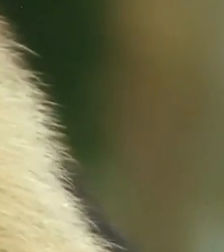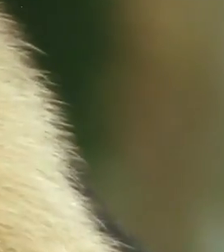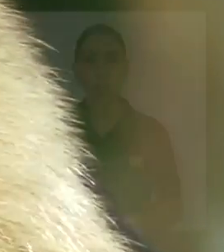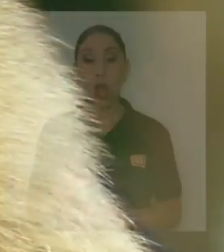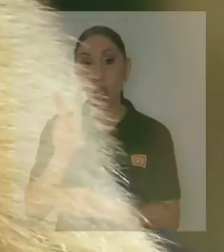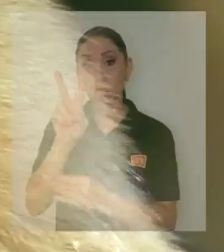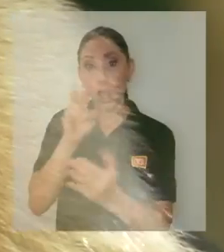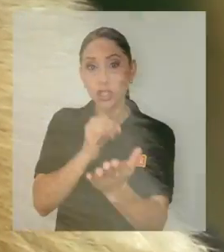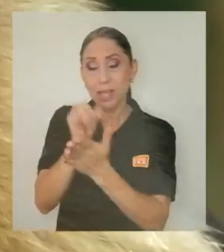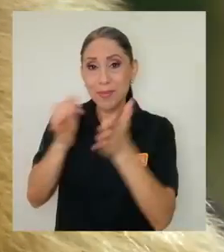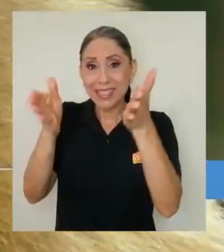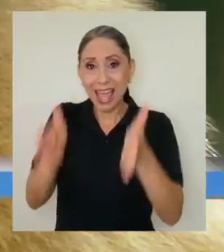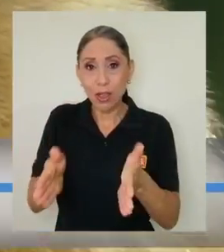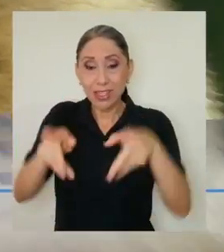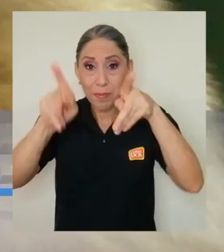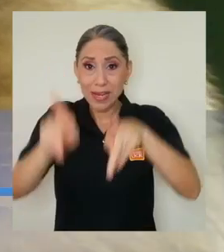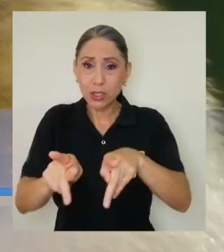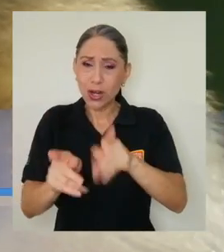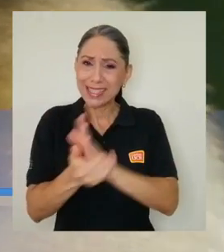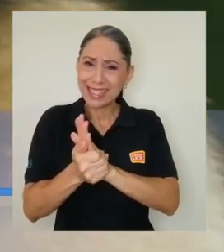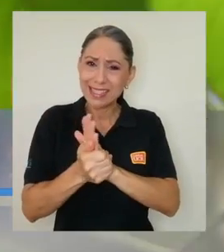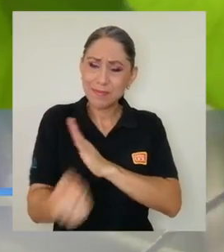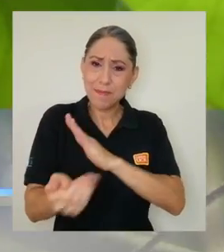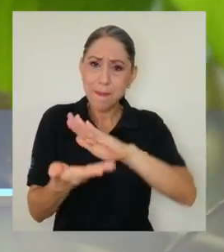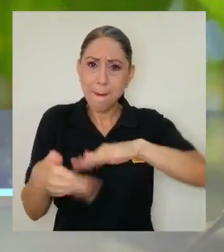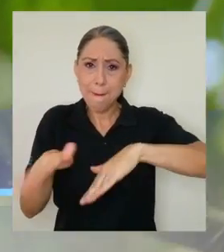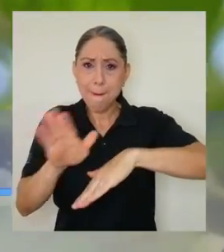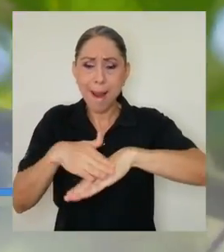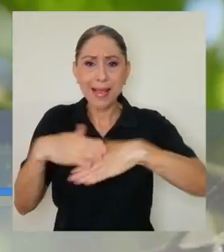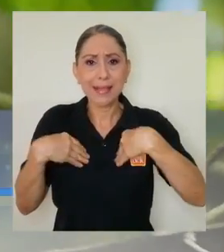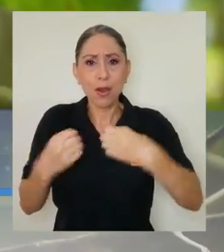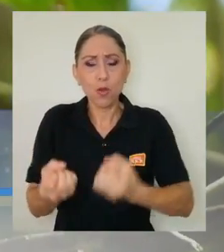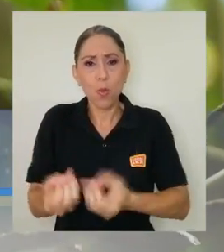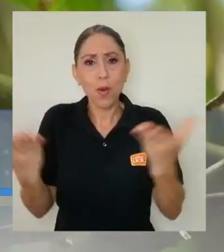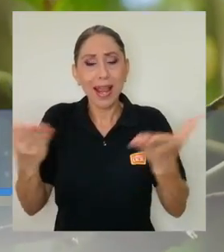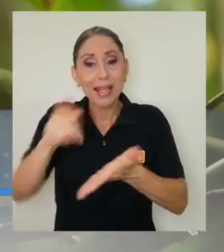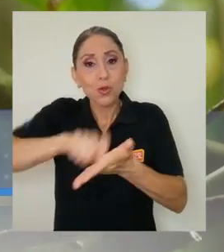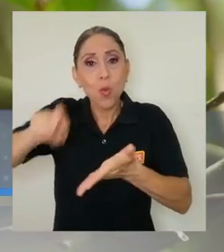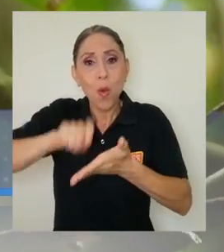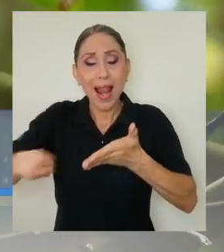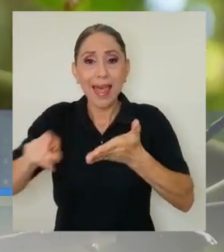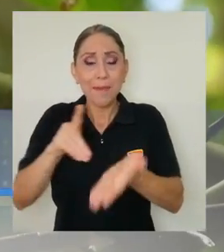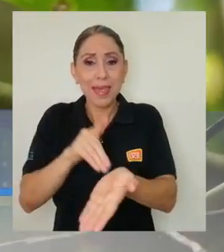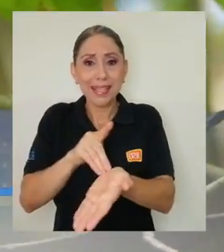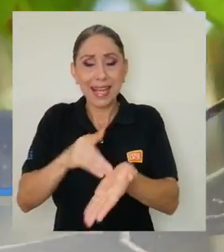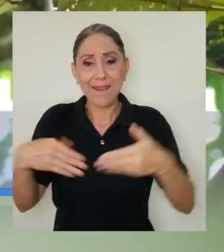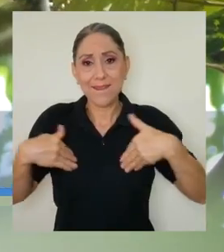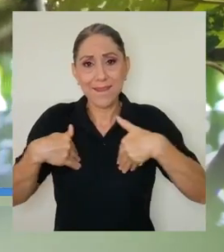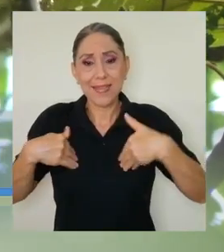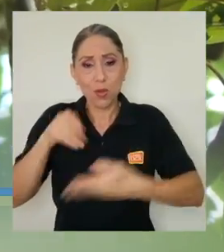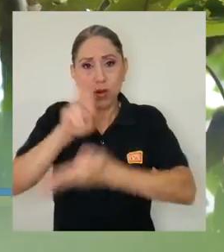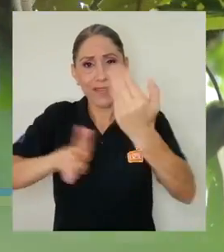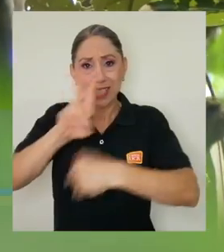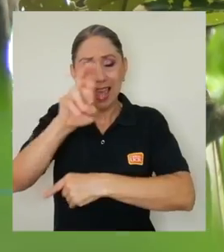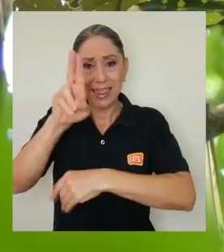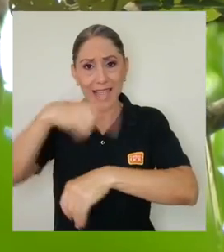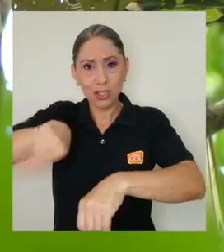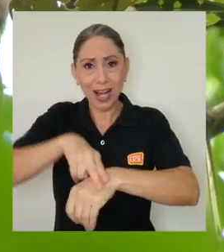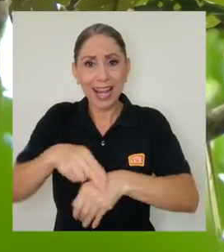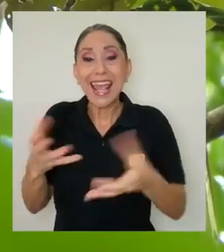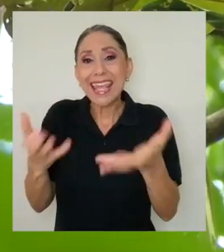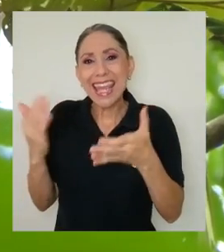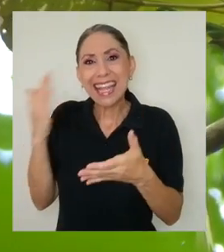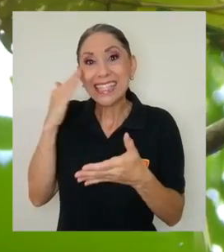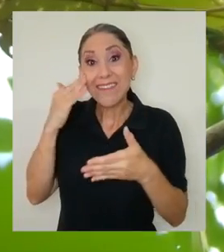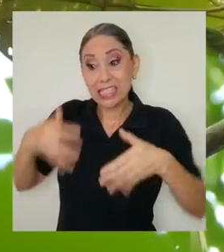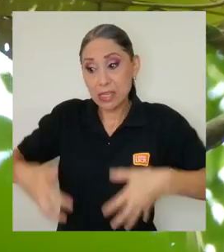Dos investigadores y expertos en salud pública de la Escuela de Medicina Veterinaria de la Universidad Nacional buscan determinar si las